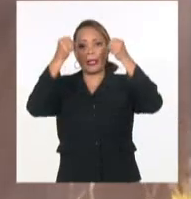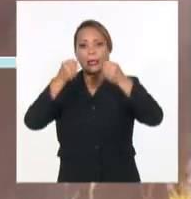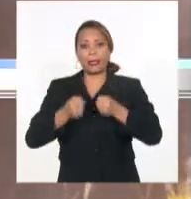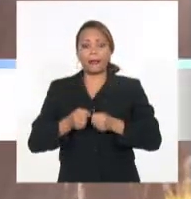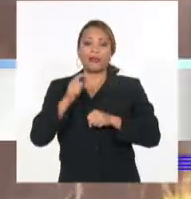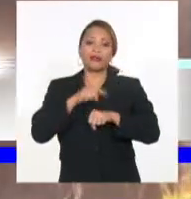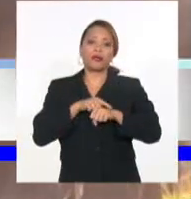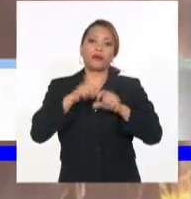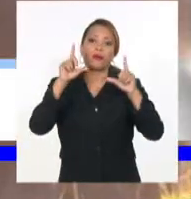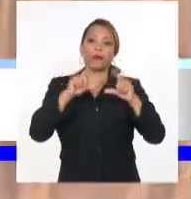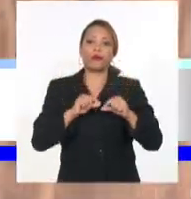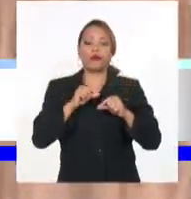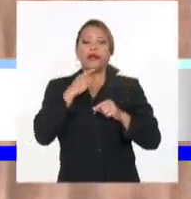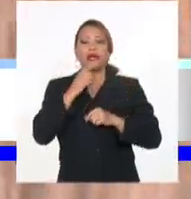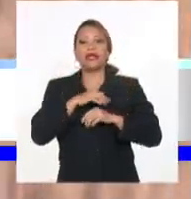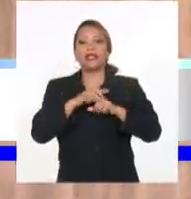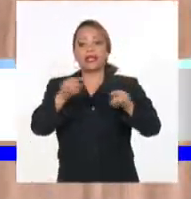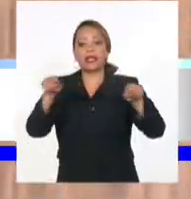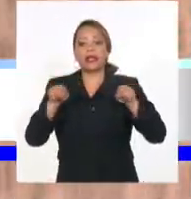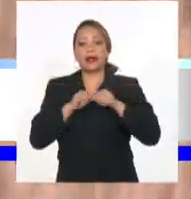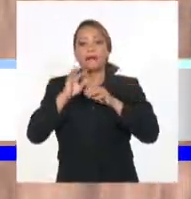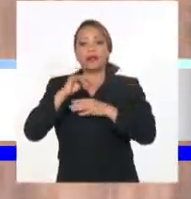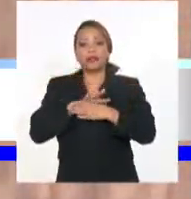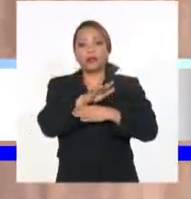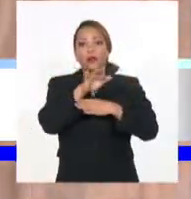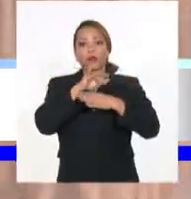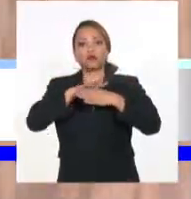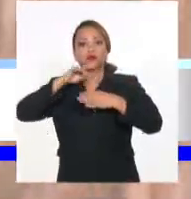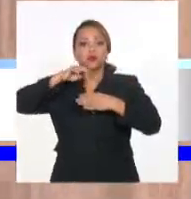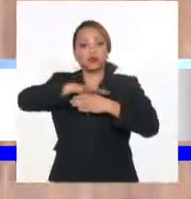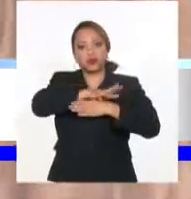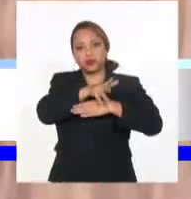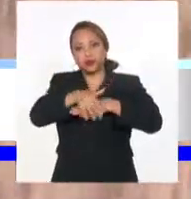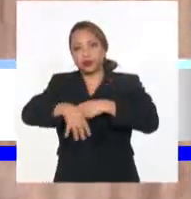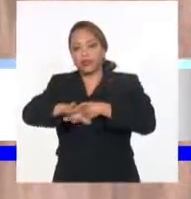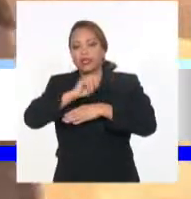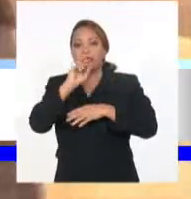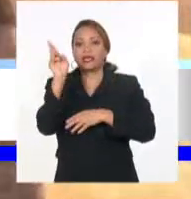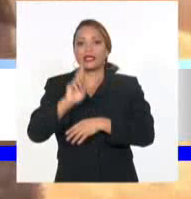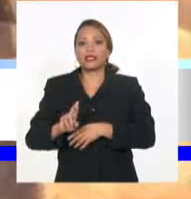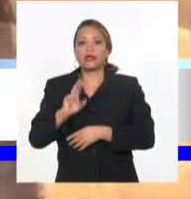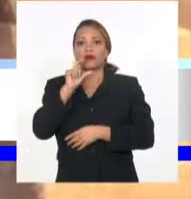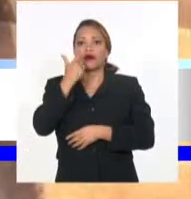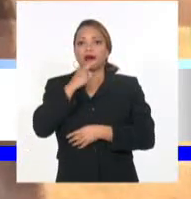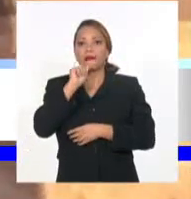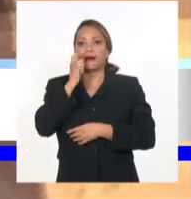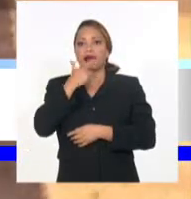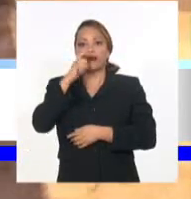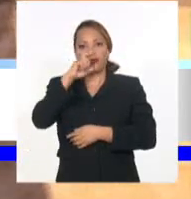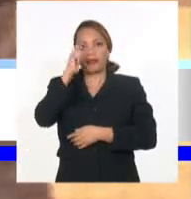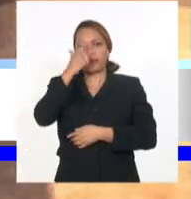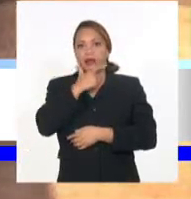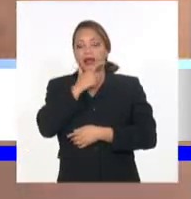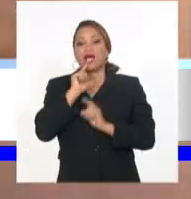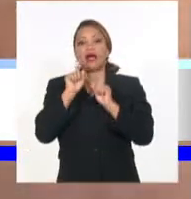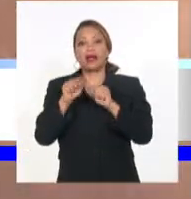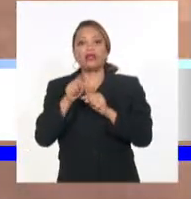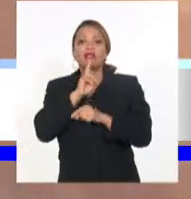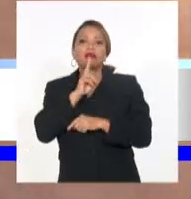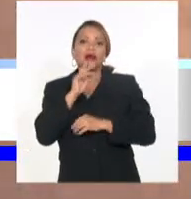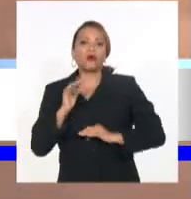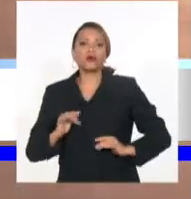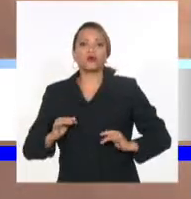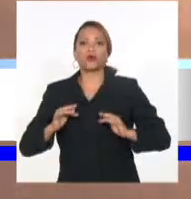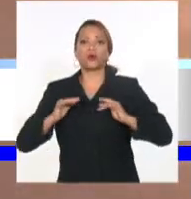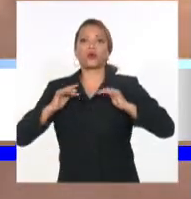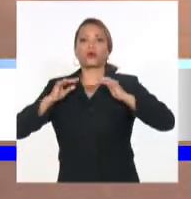tanto en la presa Moa como en la derivadora, provocaron las inundaciones del río Cabaña en el reparto Perosoto Alba, barrio Crín, aunque las aguas no llegaron al nivel de lo